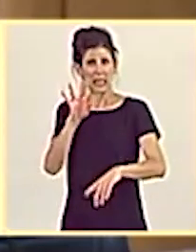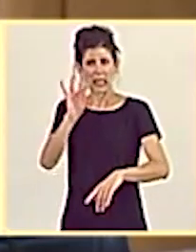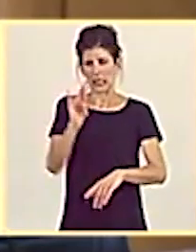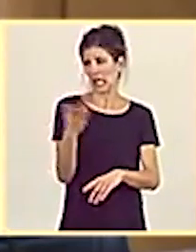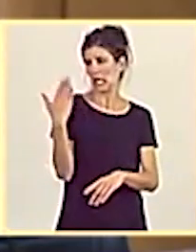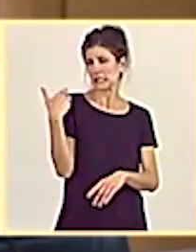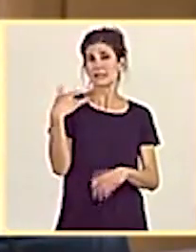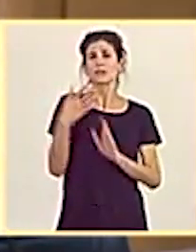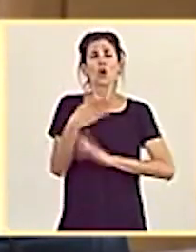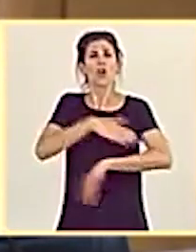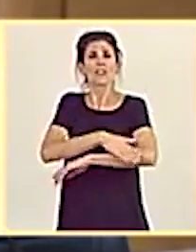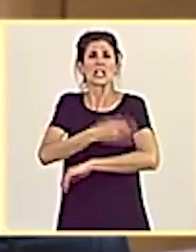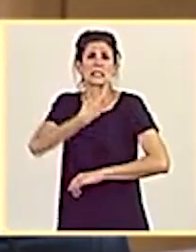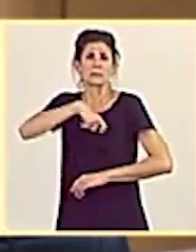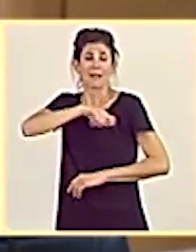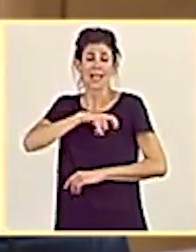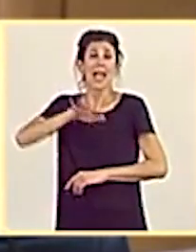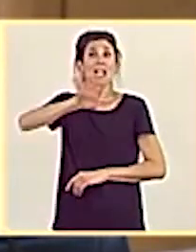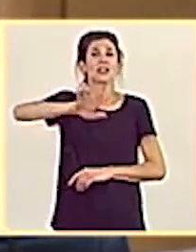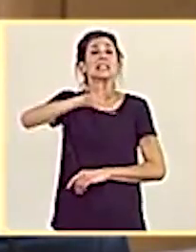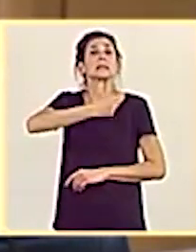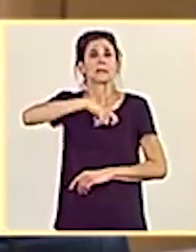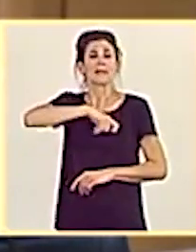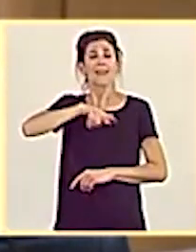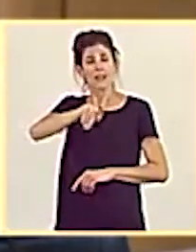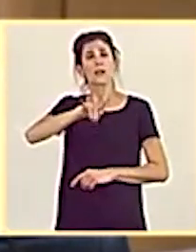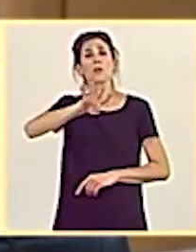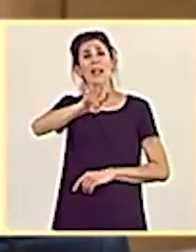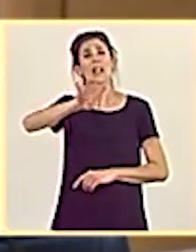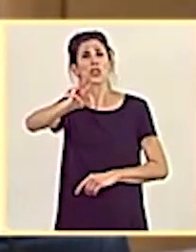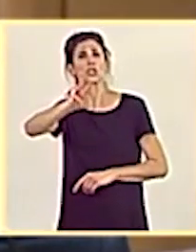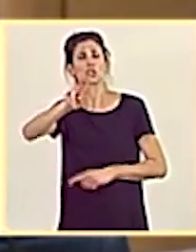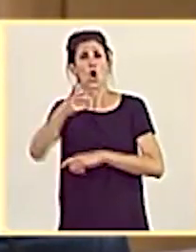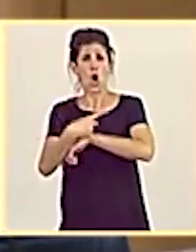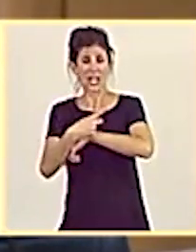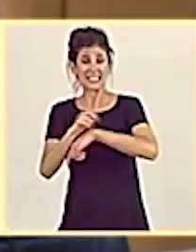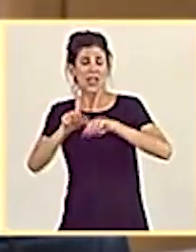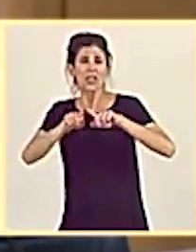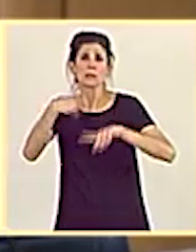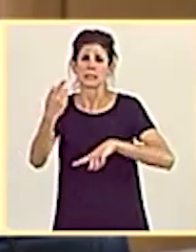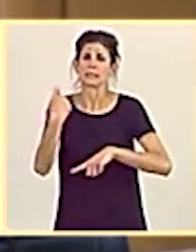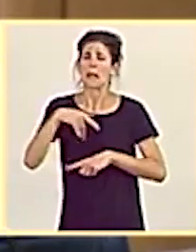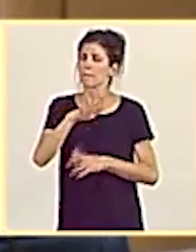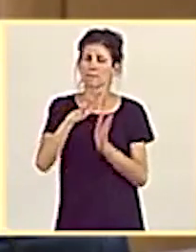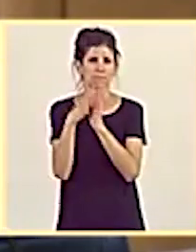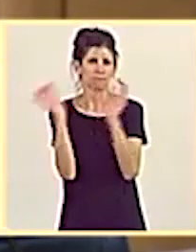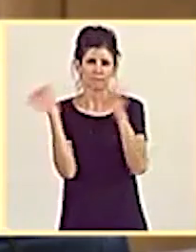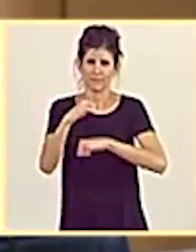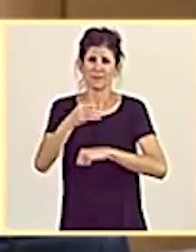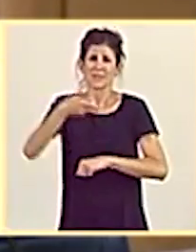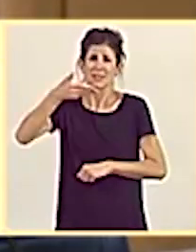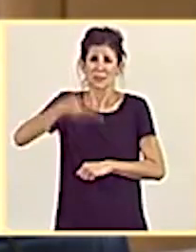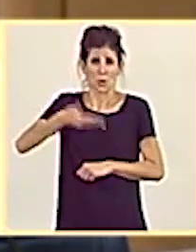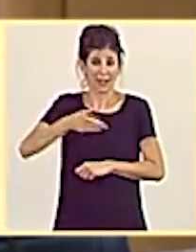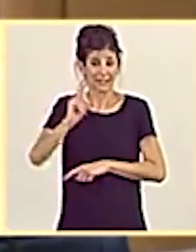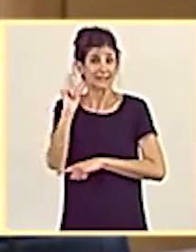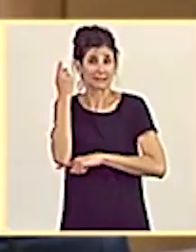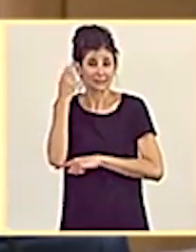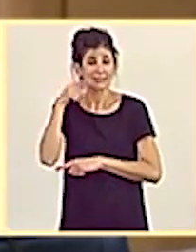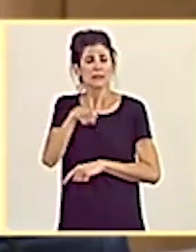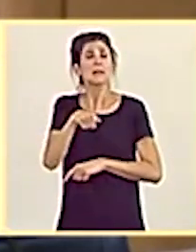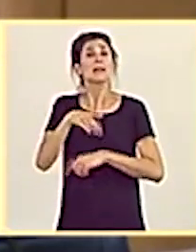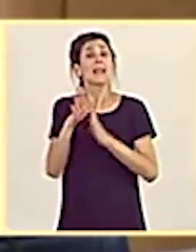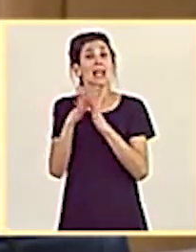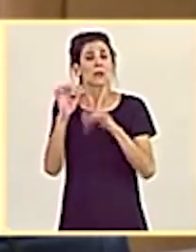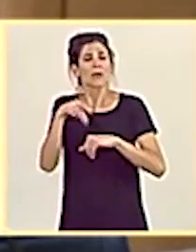y a toda España. Ahí, después de 42 horas, conseguimos un acuerdo fundamental. Porque ese